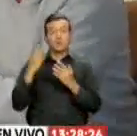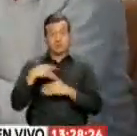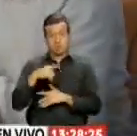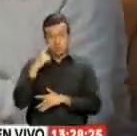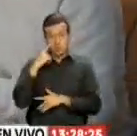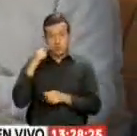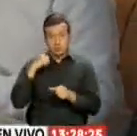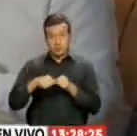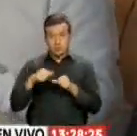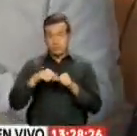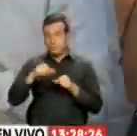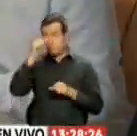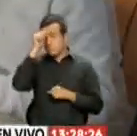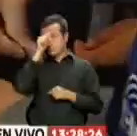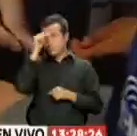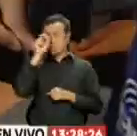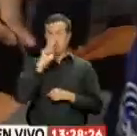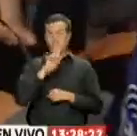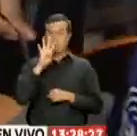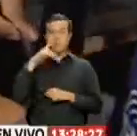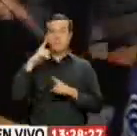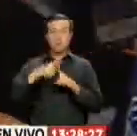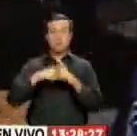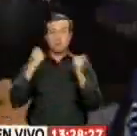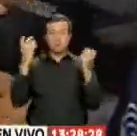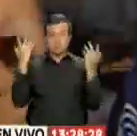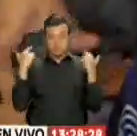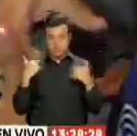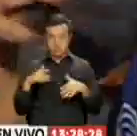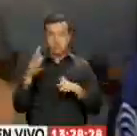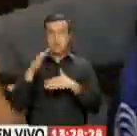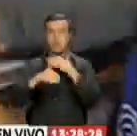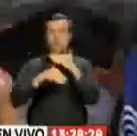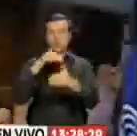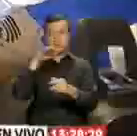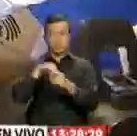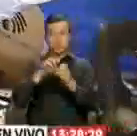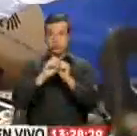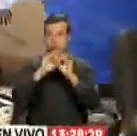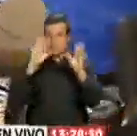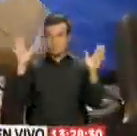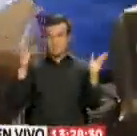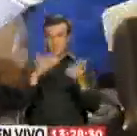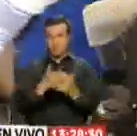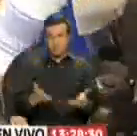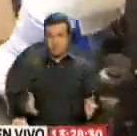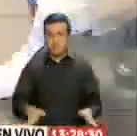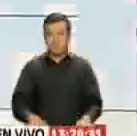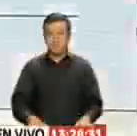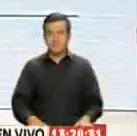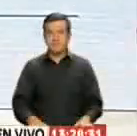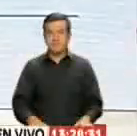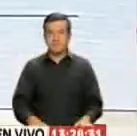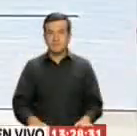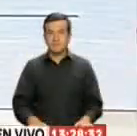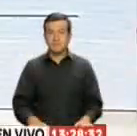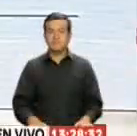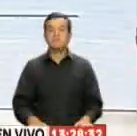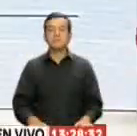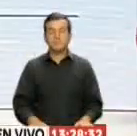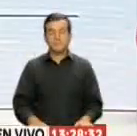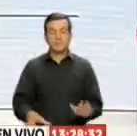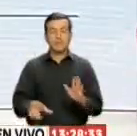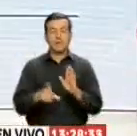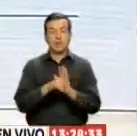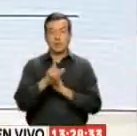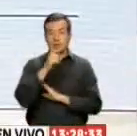contabilizada El domingo 24 de marzo Una vez que culmine El proceso general A Alex Ya nos Te le dio Y rige